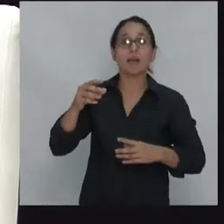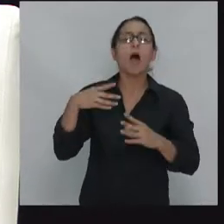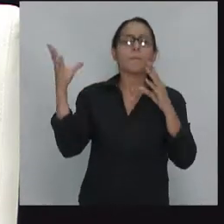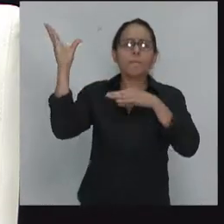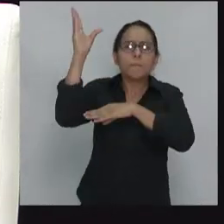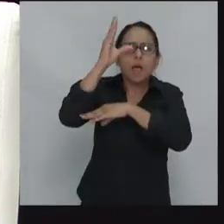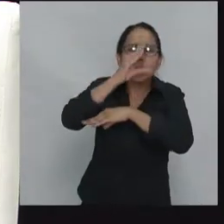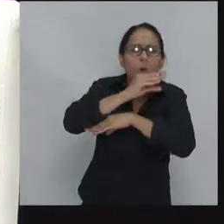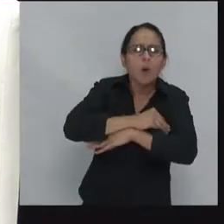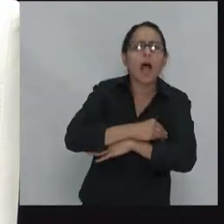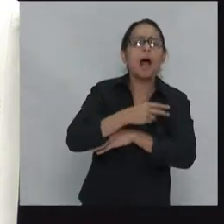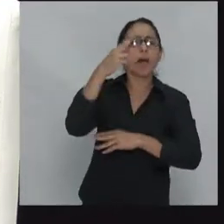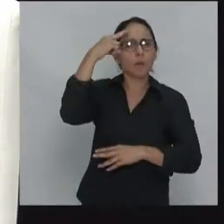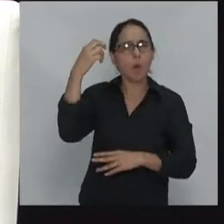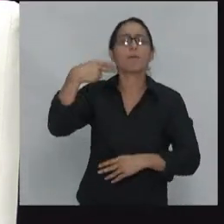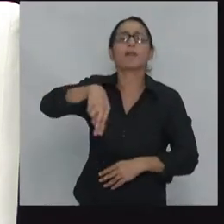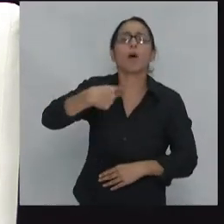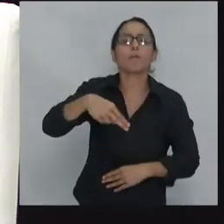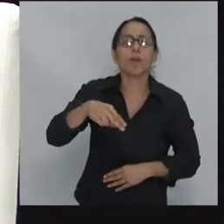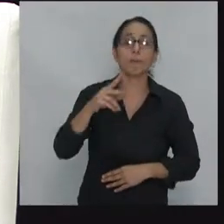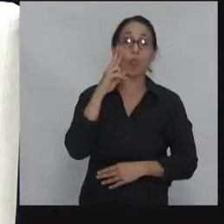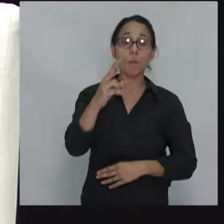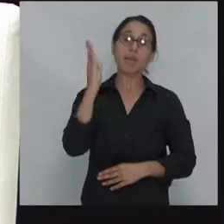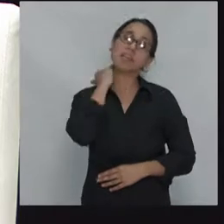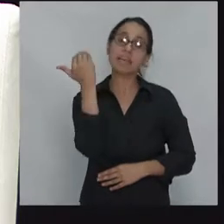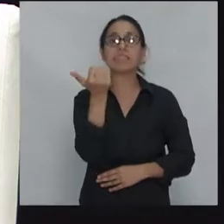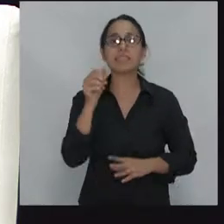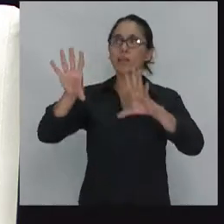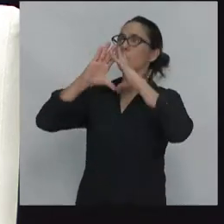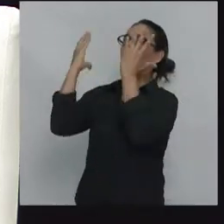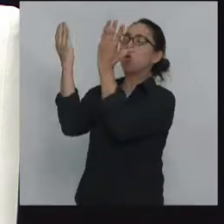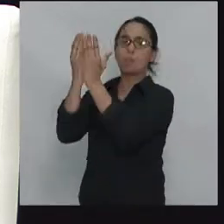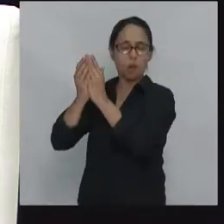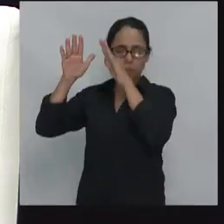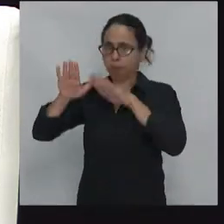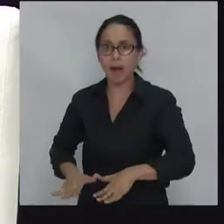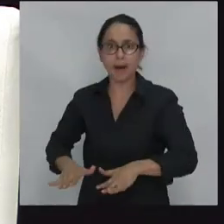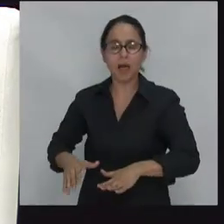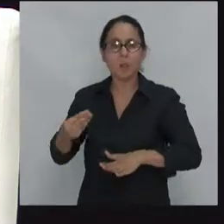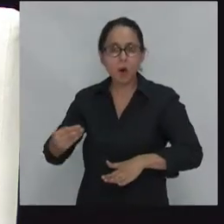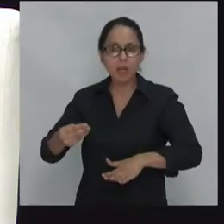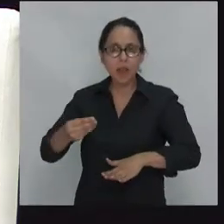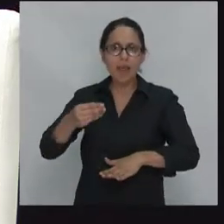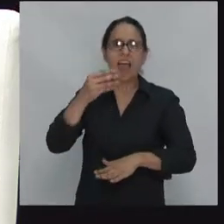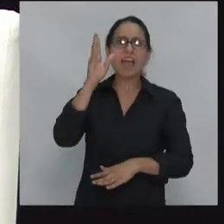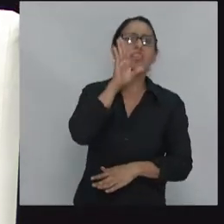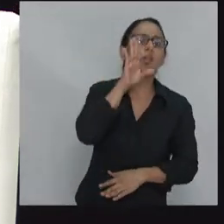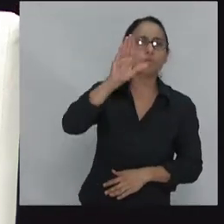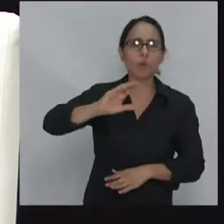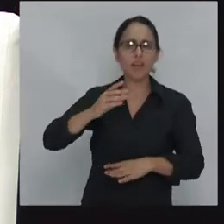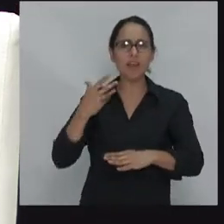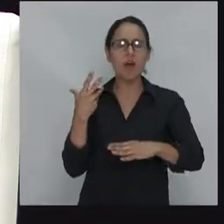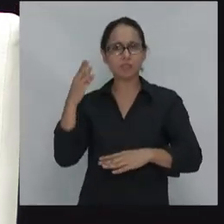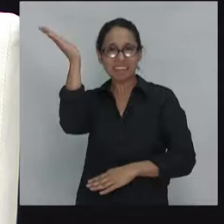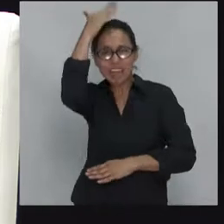2016 cuando el mundo se paralizó y quedó en shock con el triunfo de Donald Trump a la presidencia de los Estados